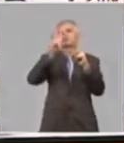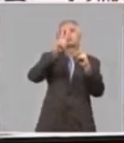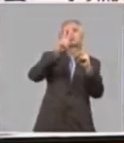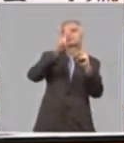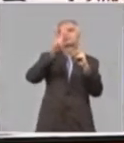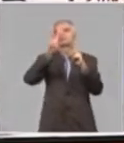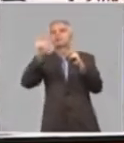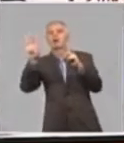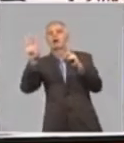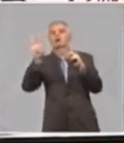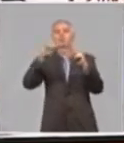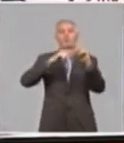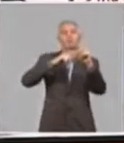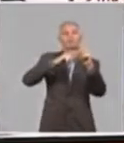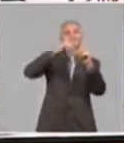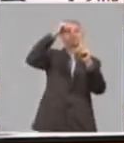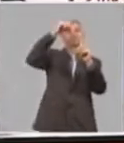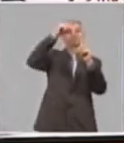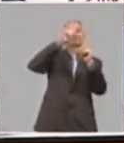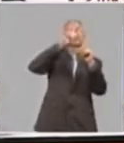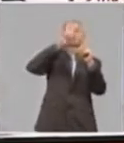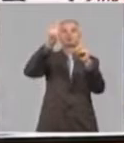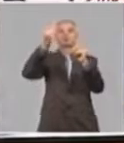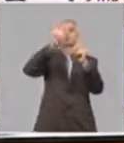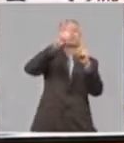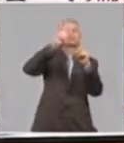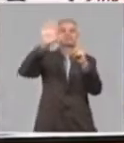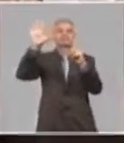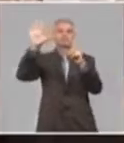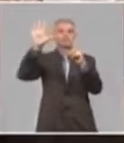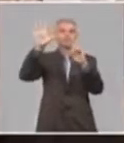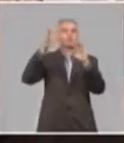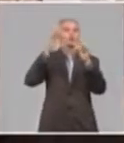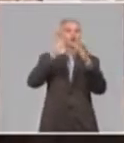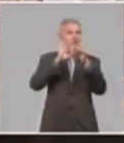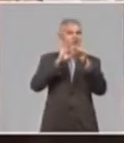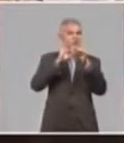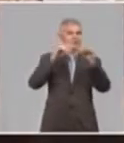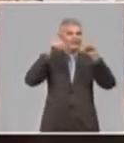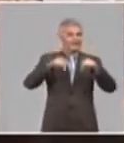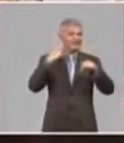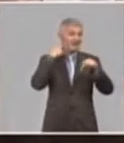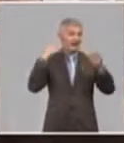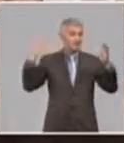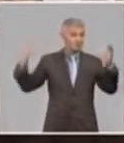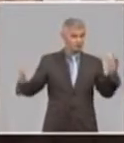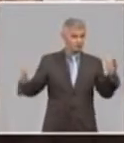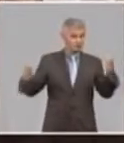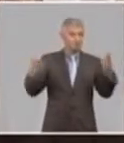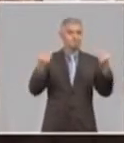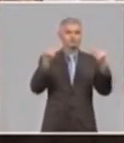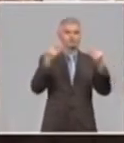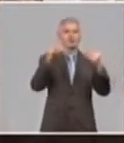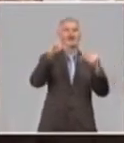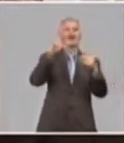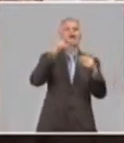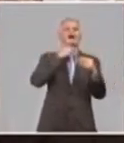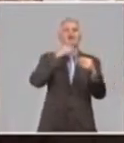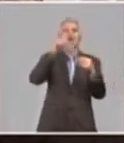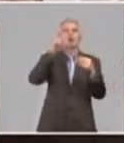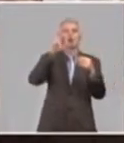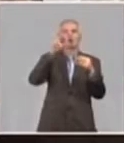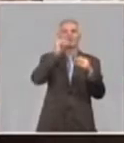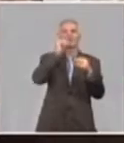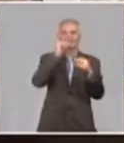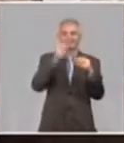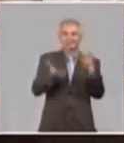y máximas entre 32 y 35. Que así de este año hemos tenido ya varios récords de temperaturas altas en